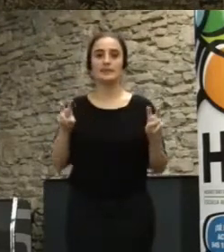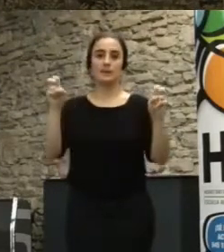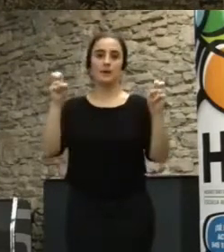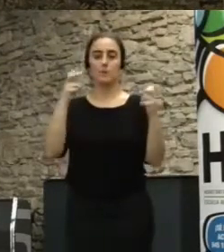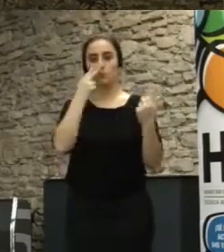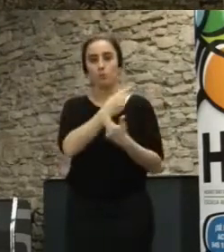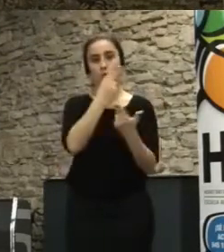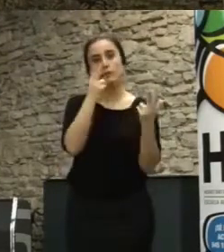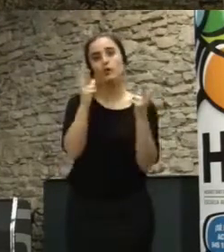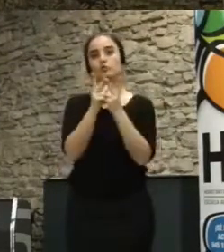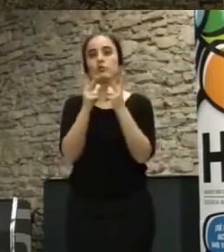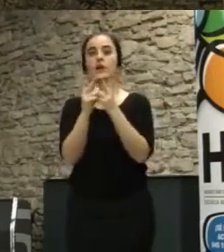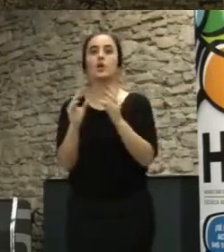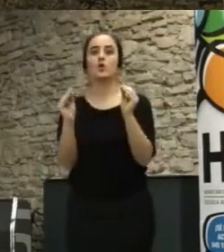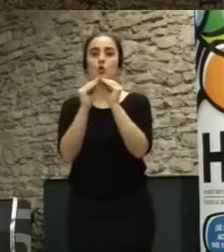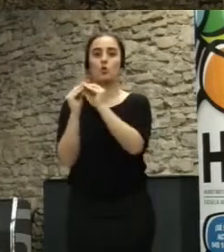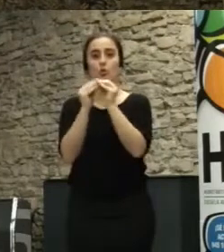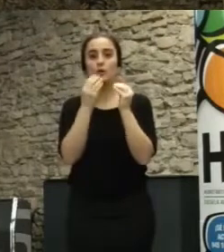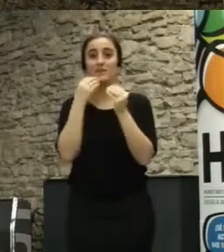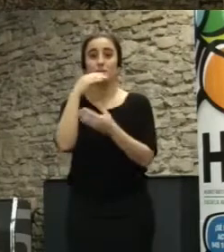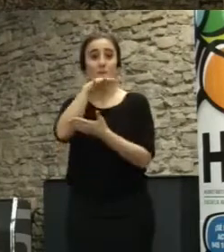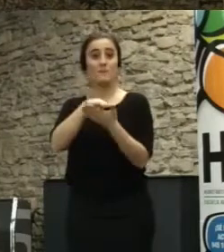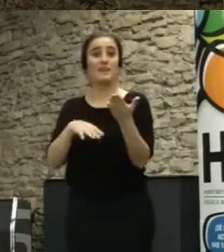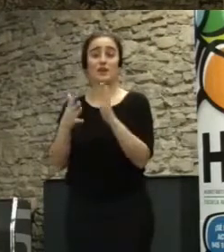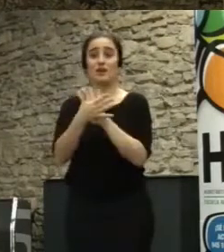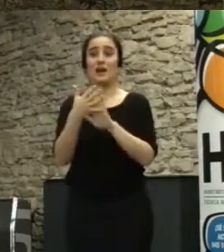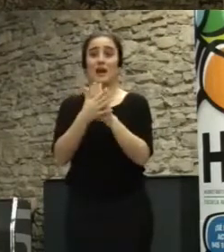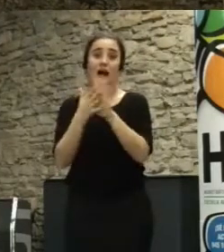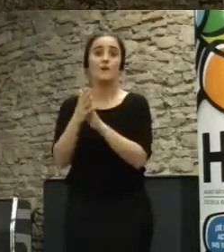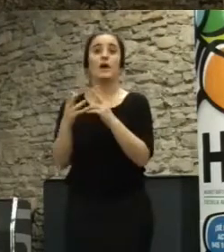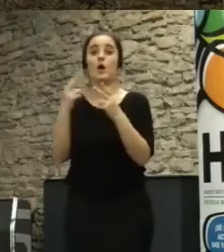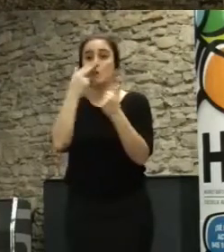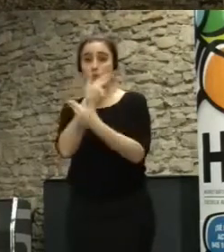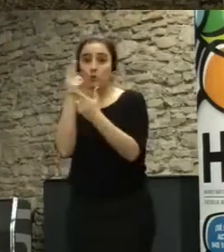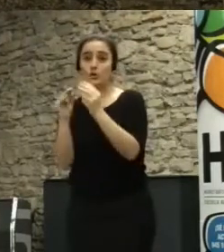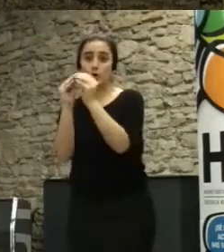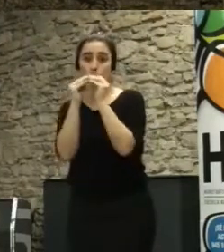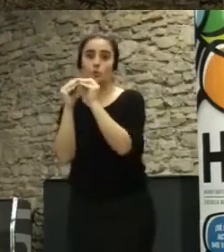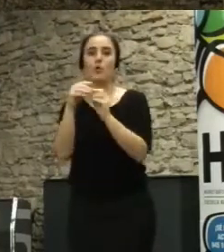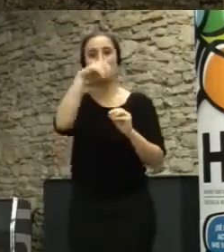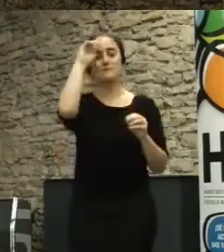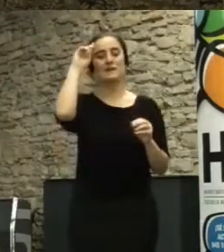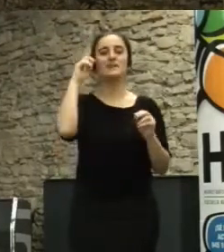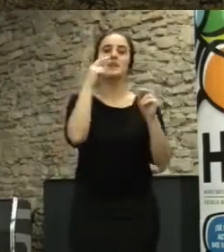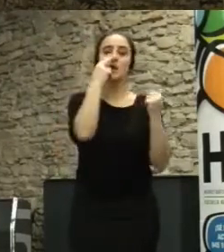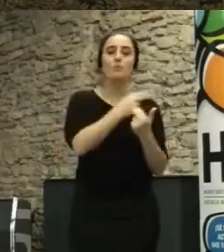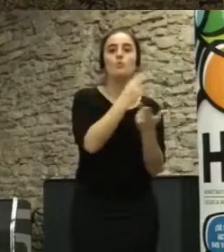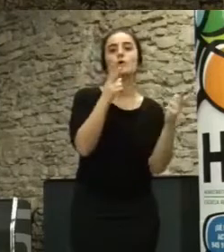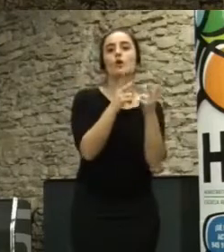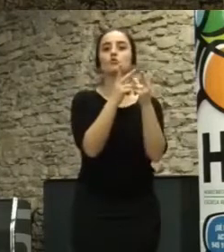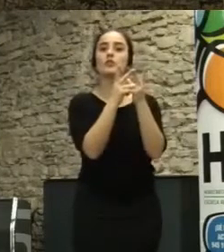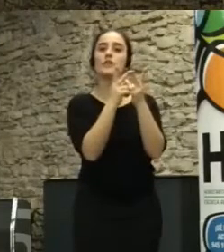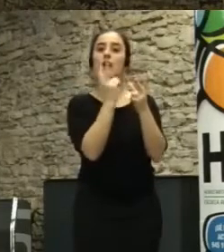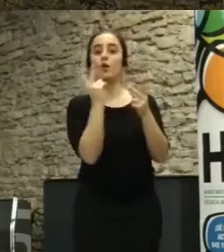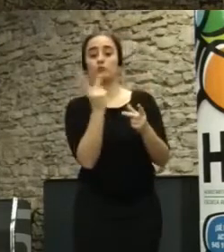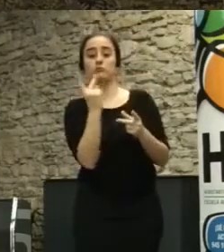social lo público común ¿no? Barcelona está usando público común Madrid público social o ambas también y bueno pues